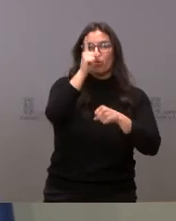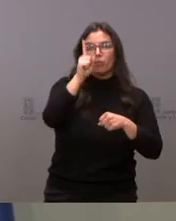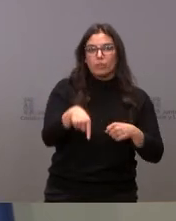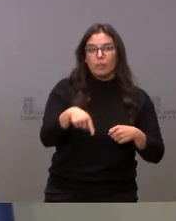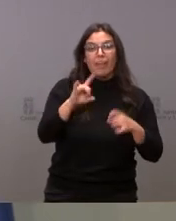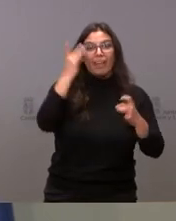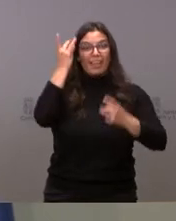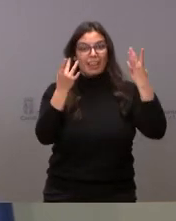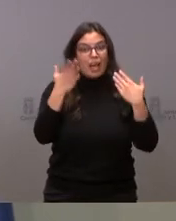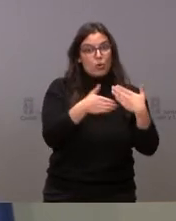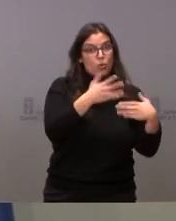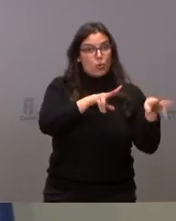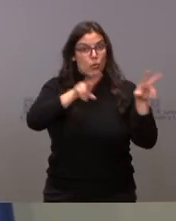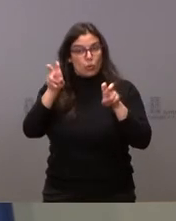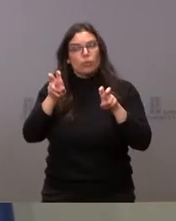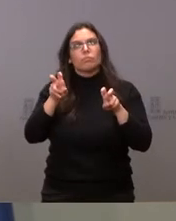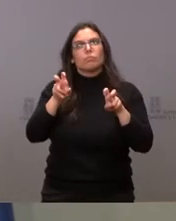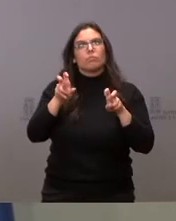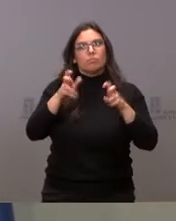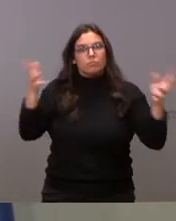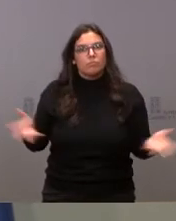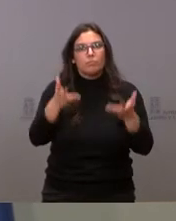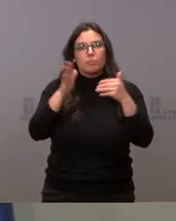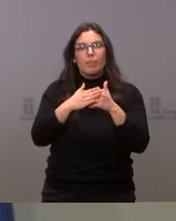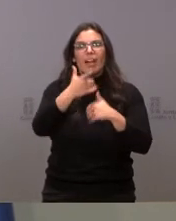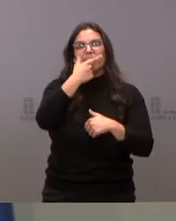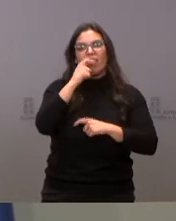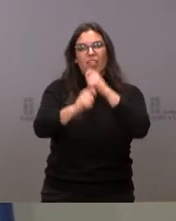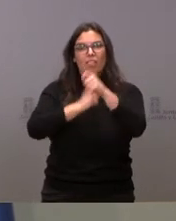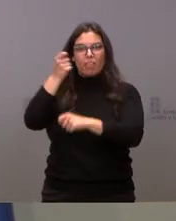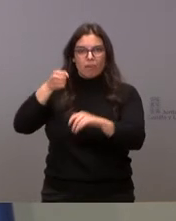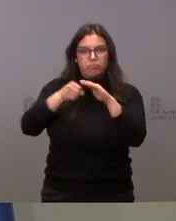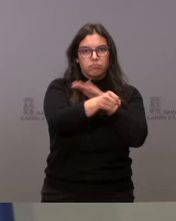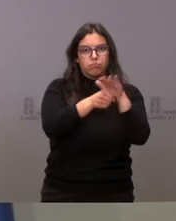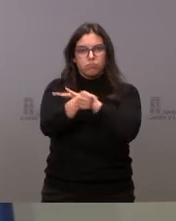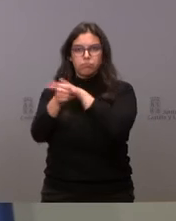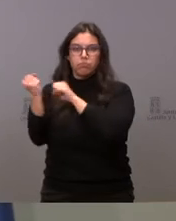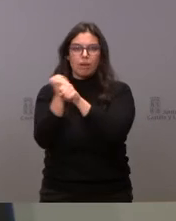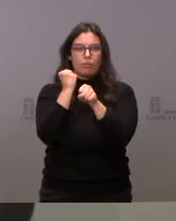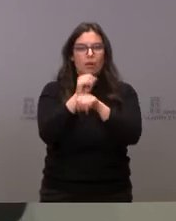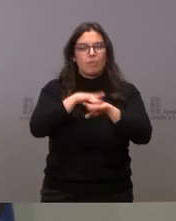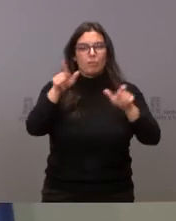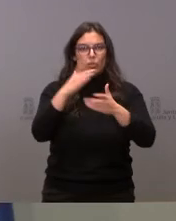iniciativas innovadoras para favorecer la inclusión laboral de las personas con discapacidad.